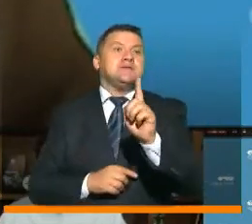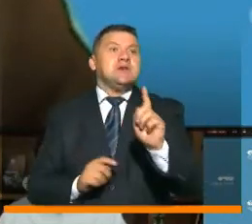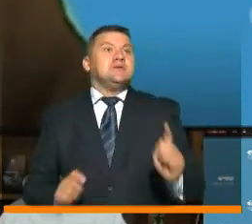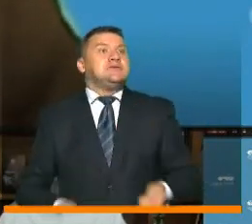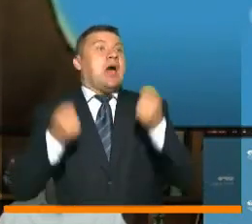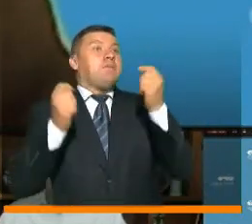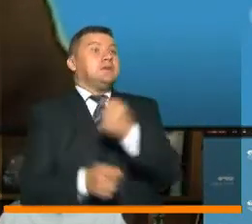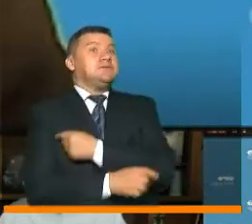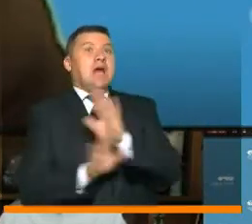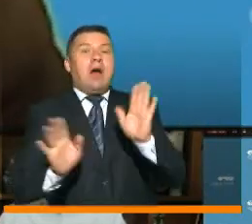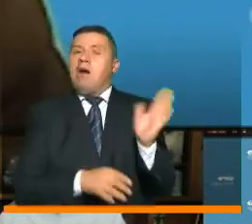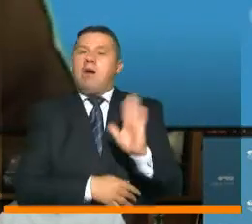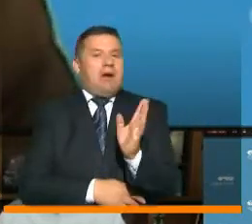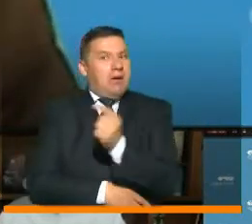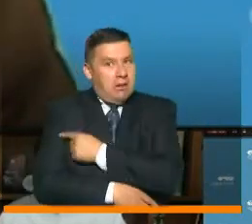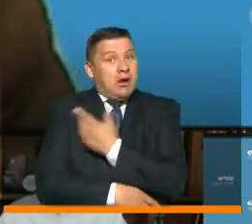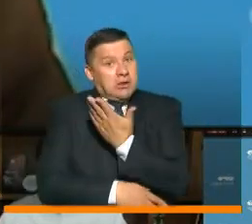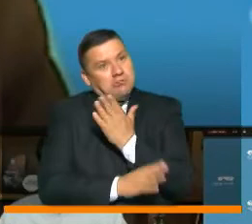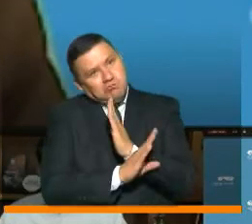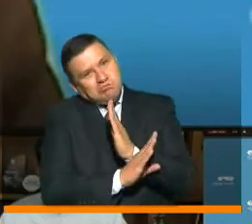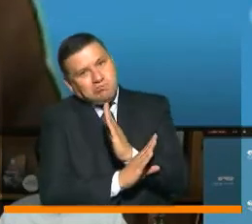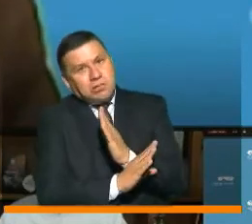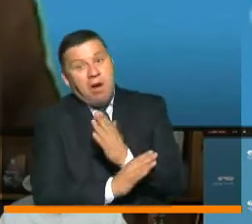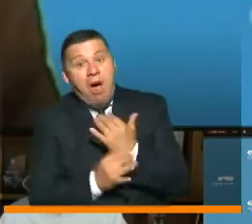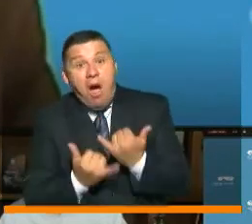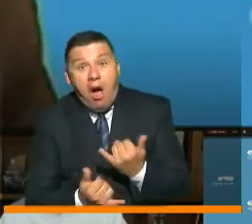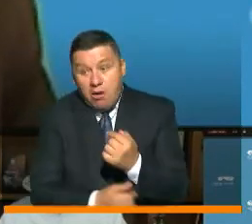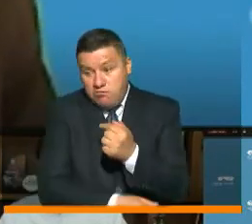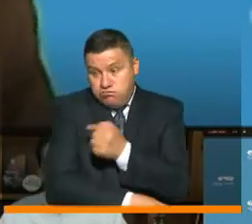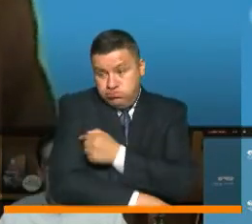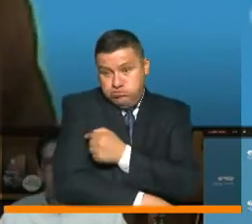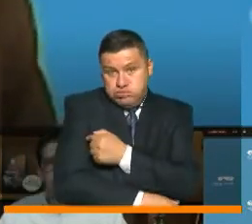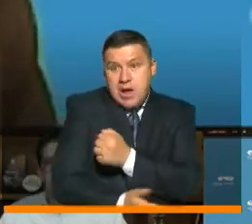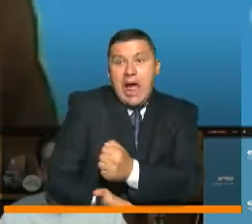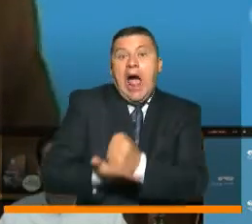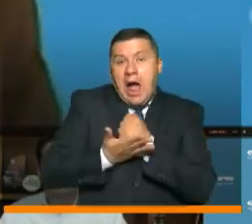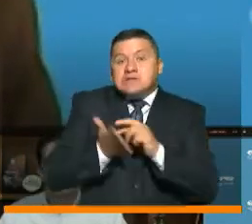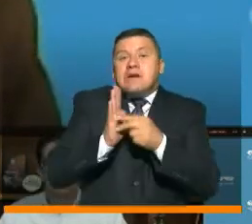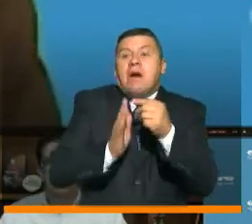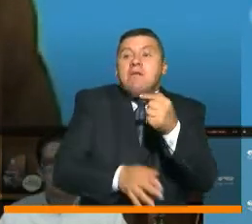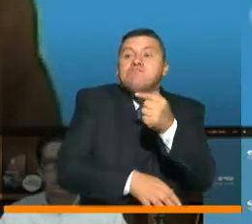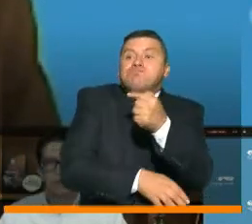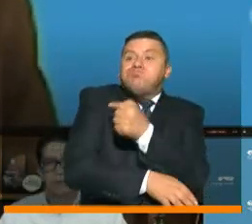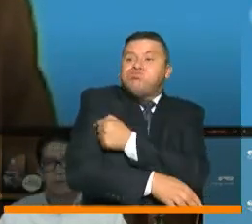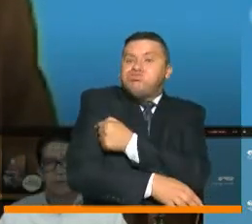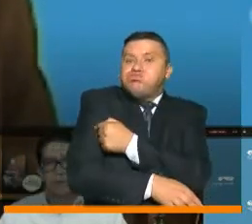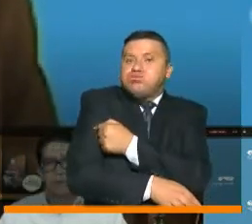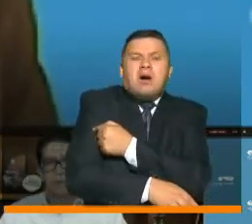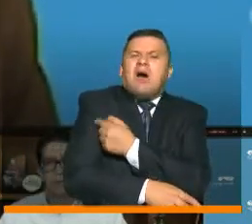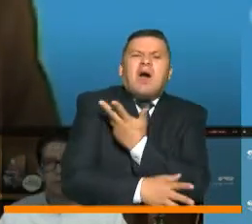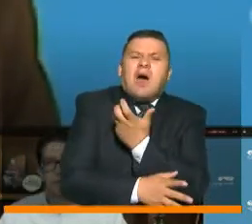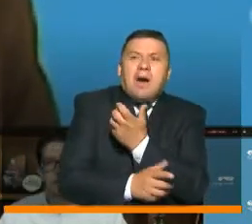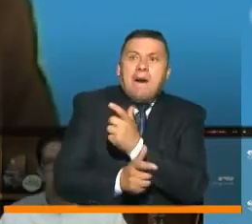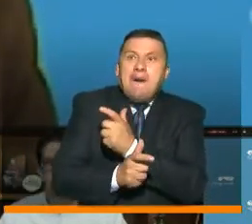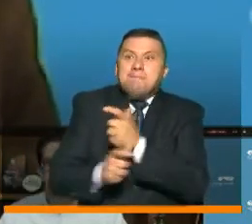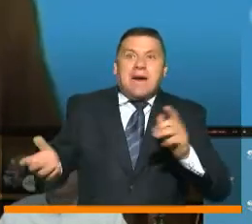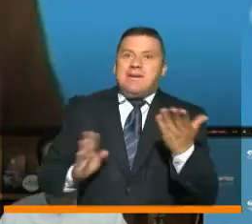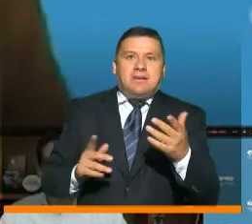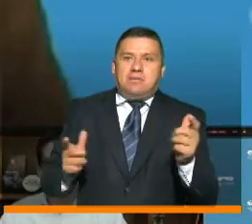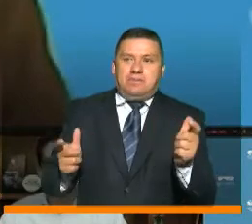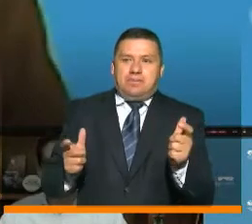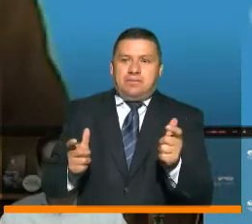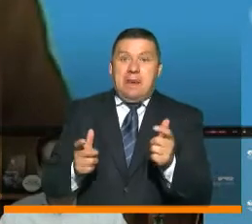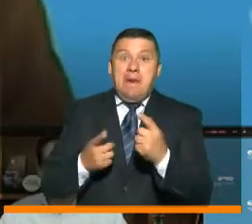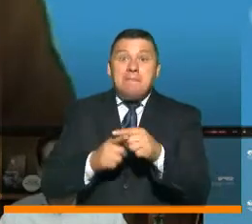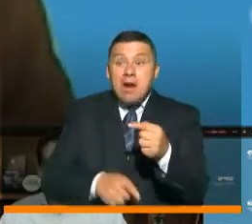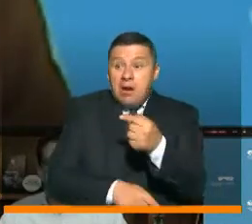salvación. En estos momentos, las vacunas nos van a ayudar a evitar muertes, pero no nos